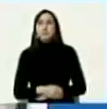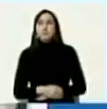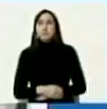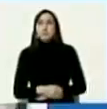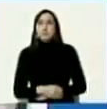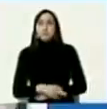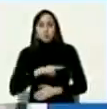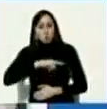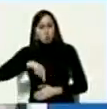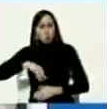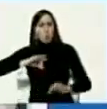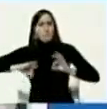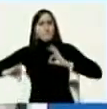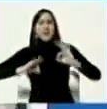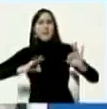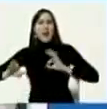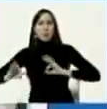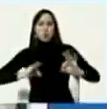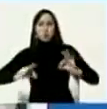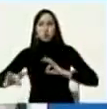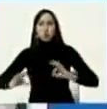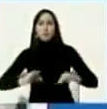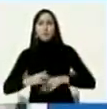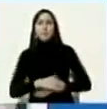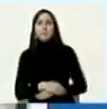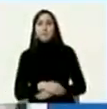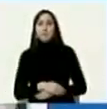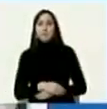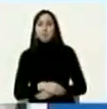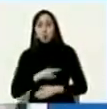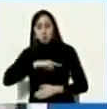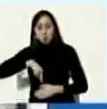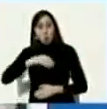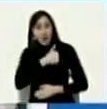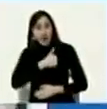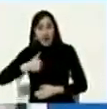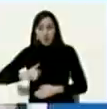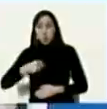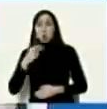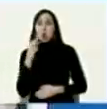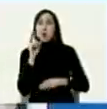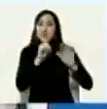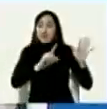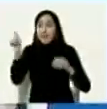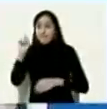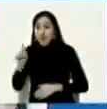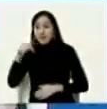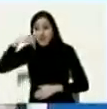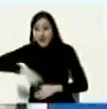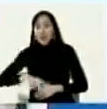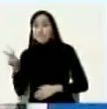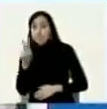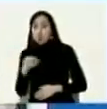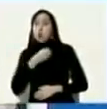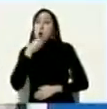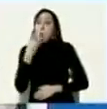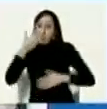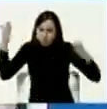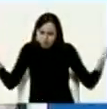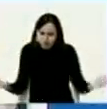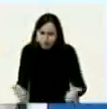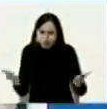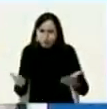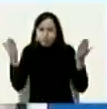estamos preparando porque de verdad nosotros queremos que este segundo semestre sea de buen impulso